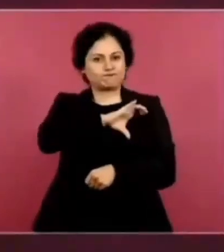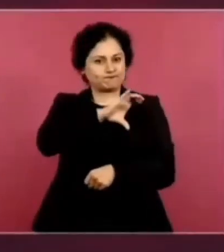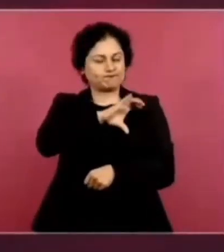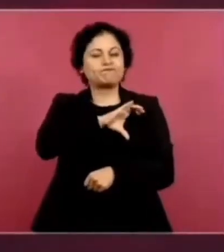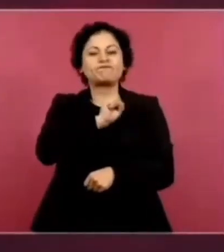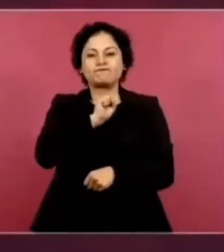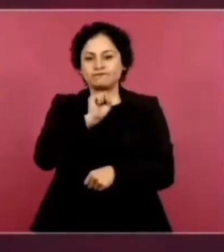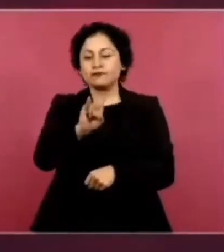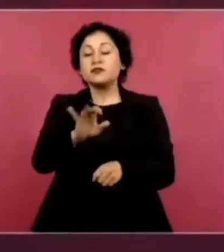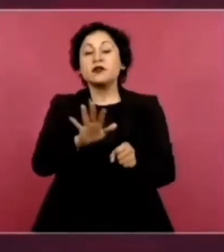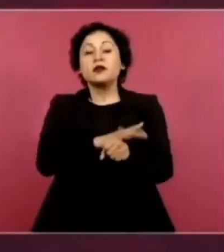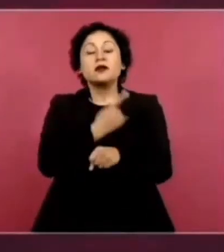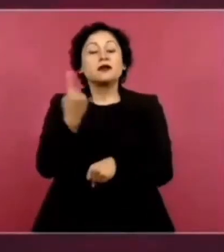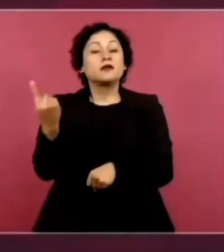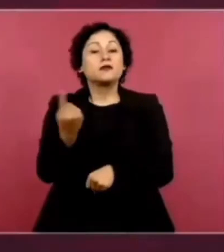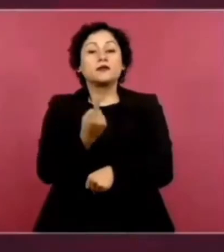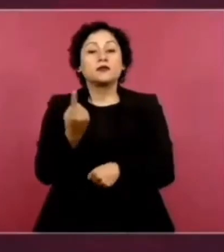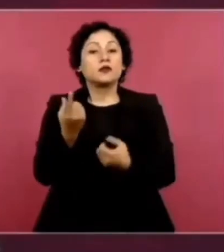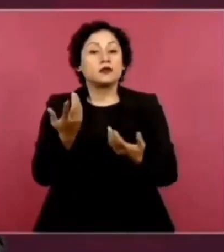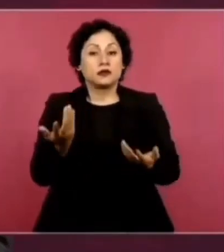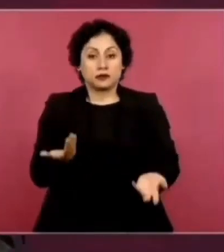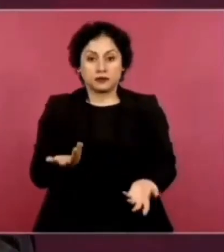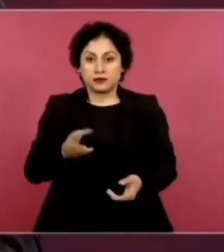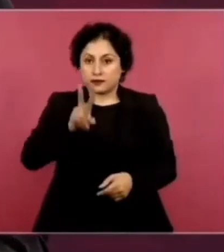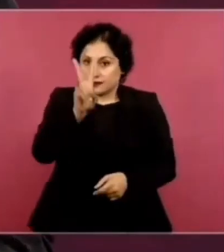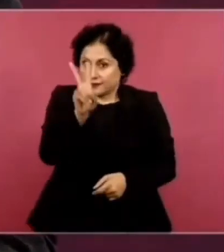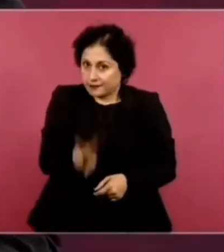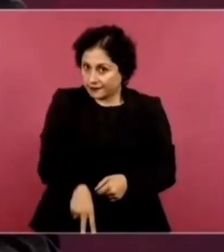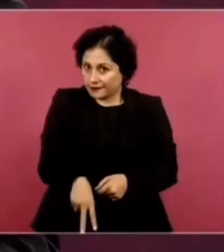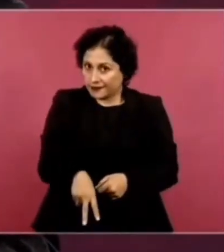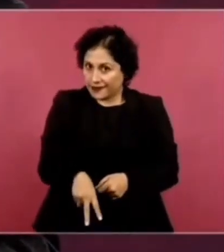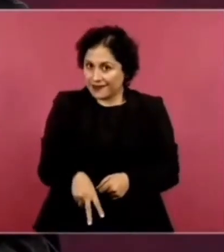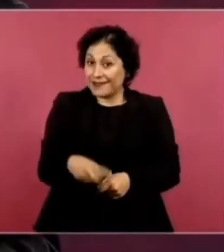Porque se portó muy bien con México.